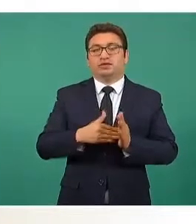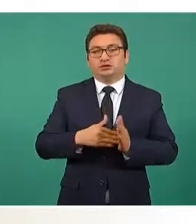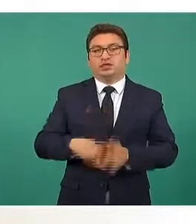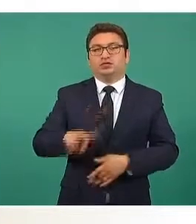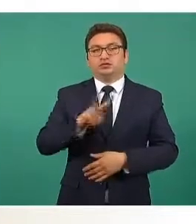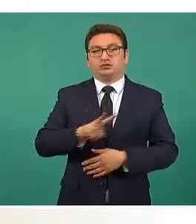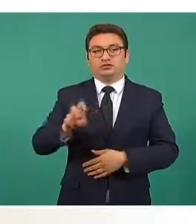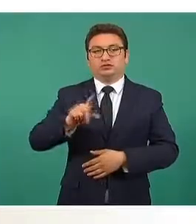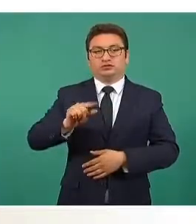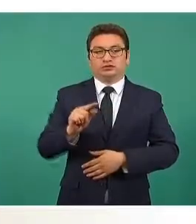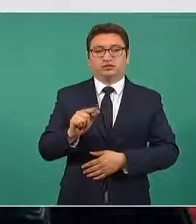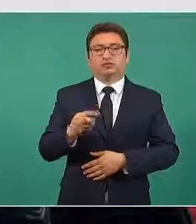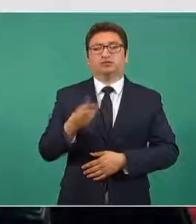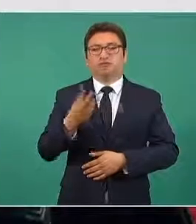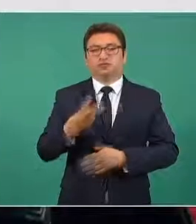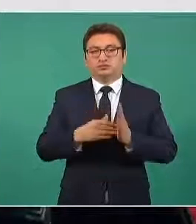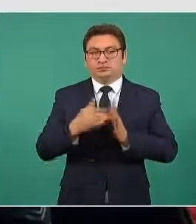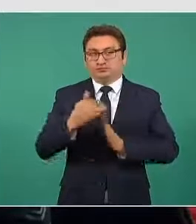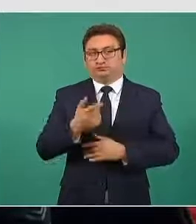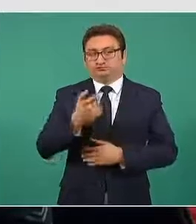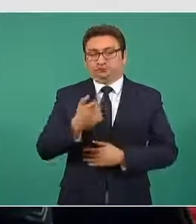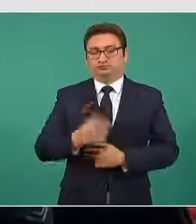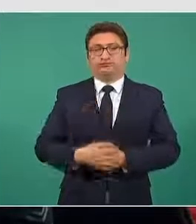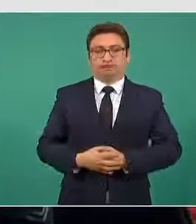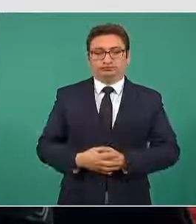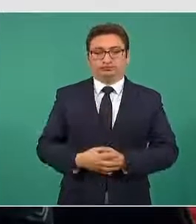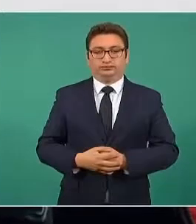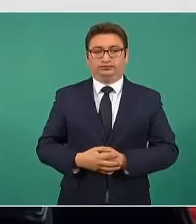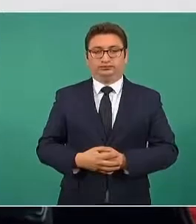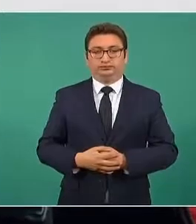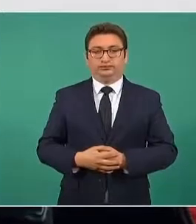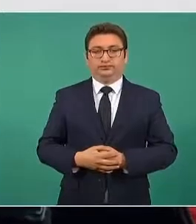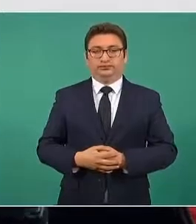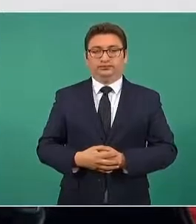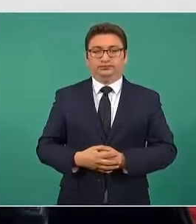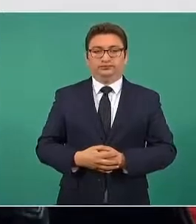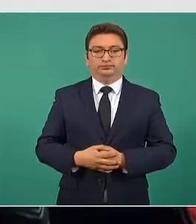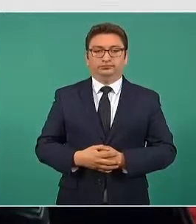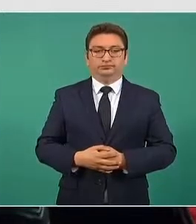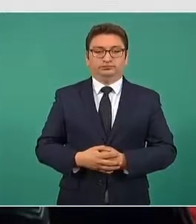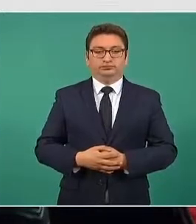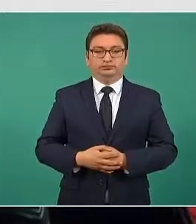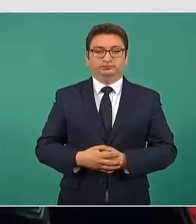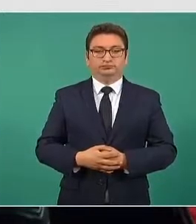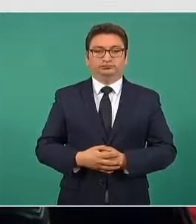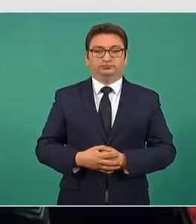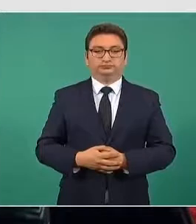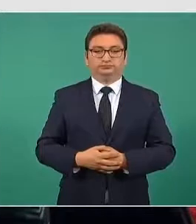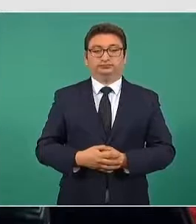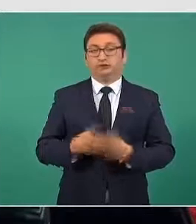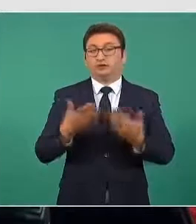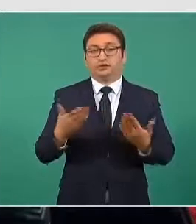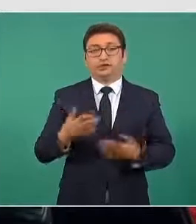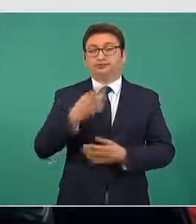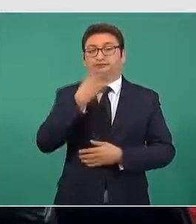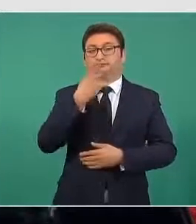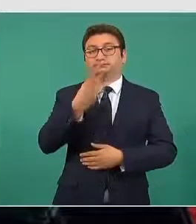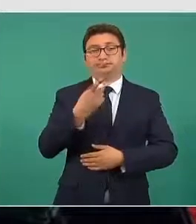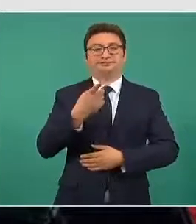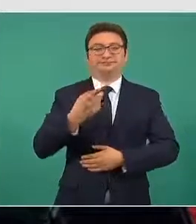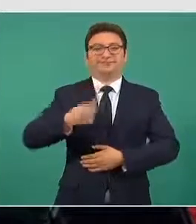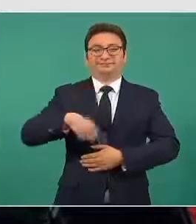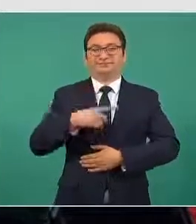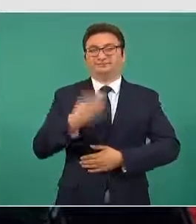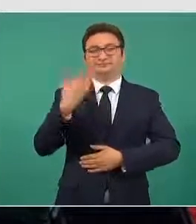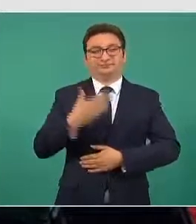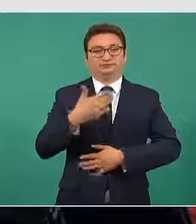sesenta y tres millones de pesos en esta administración adelante pues solamente decir finalmente que el